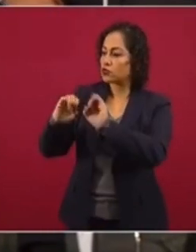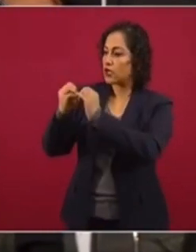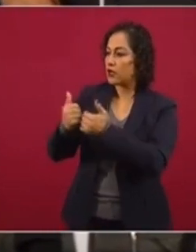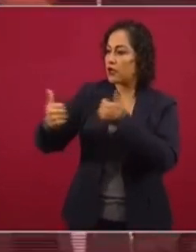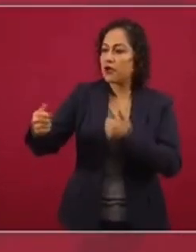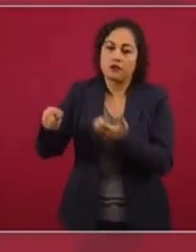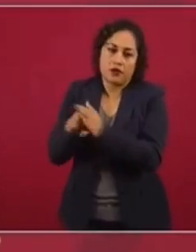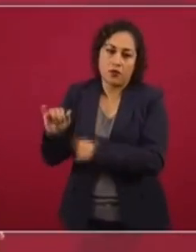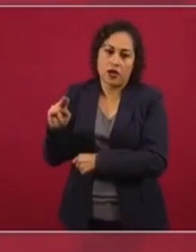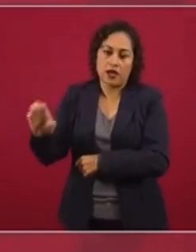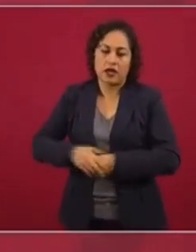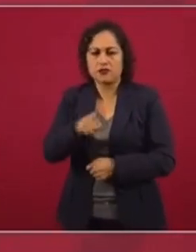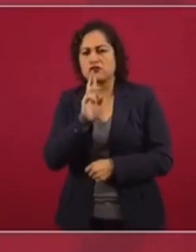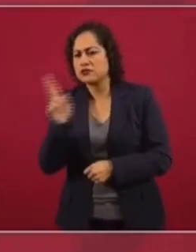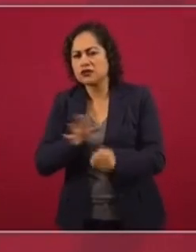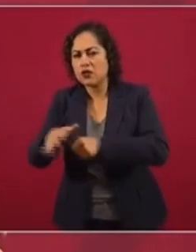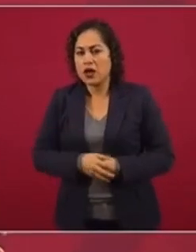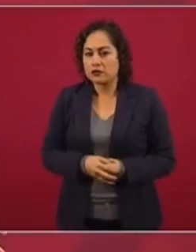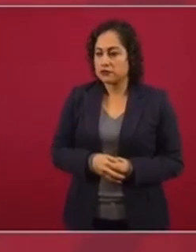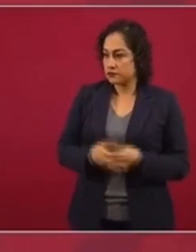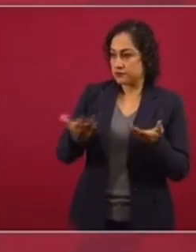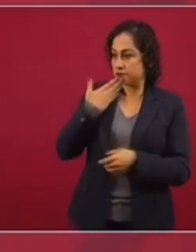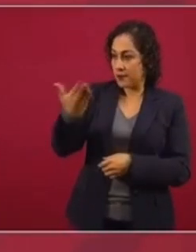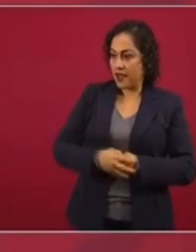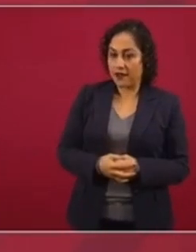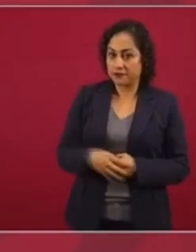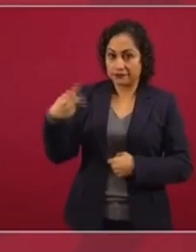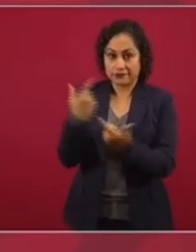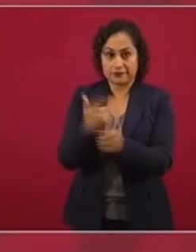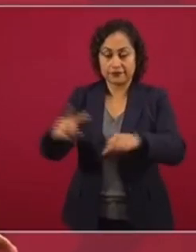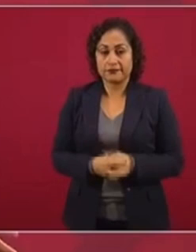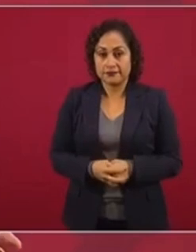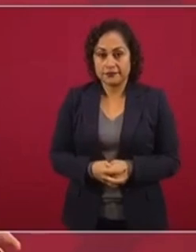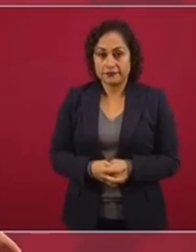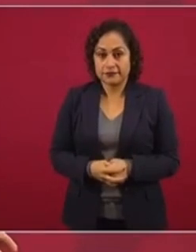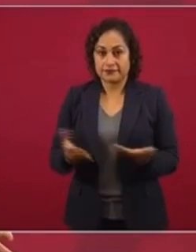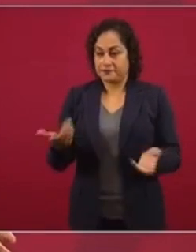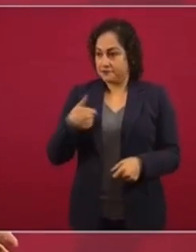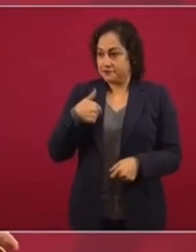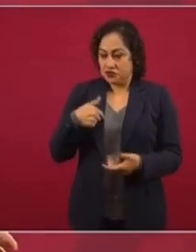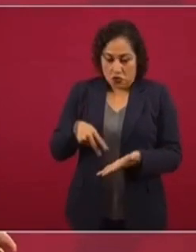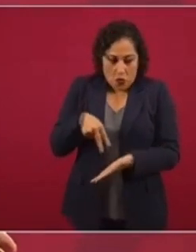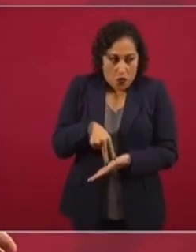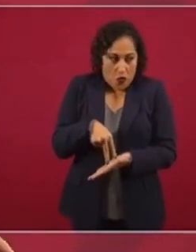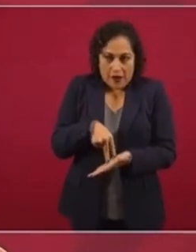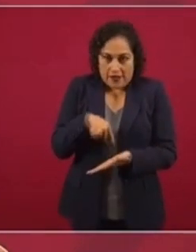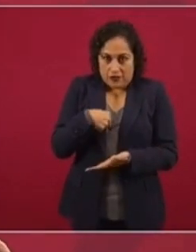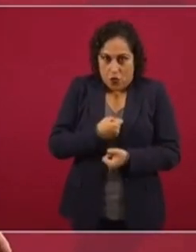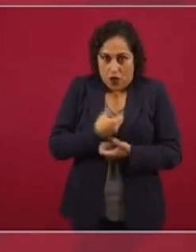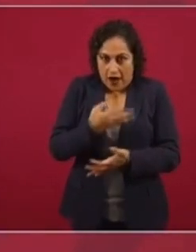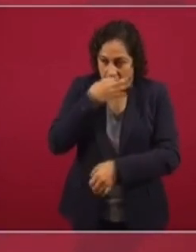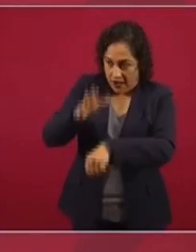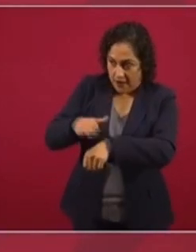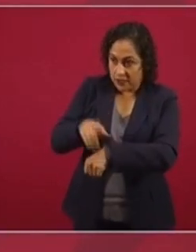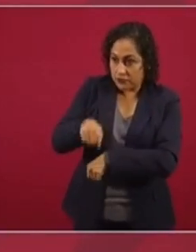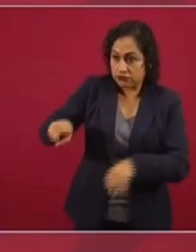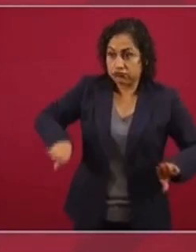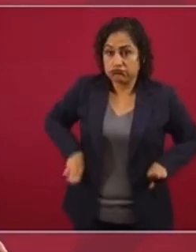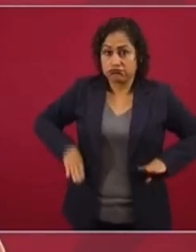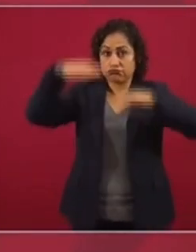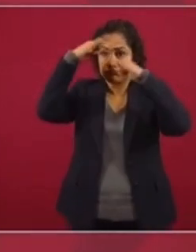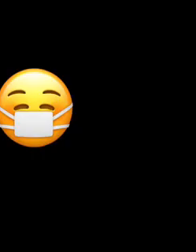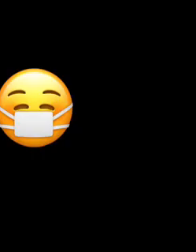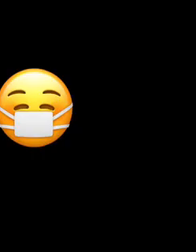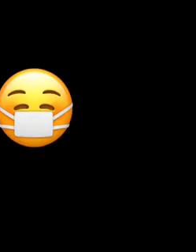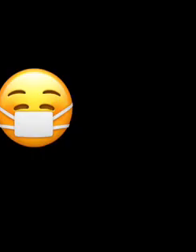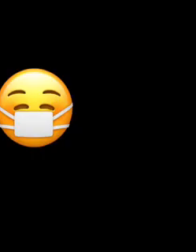responderles? Pues que está bien. Es su libertad. Pues yo aquí les digo a ellos que son conservadores. Y